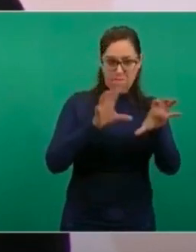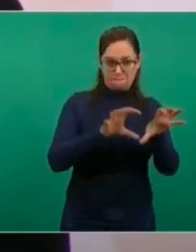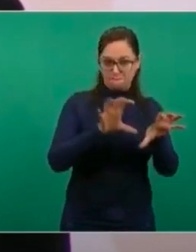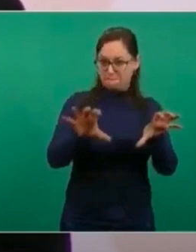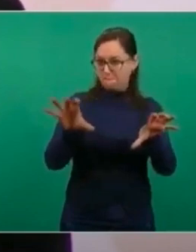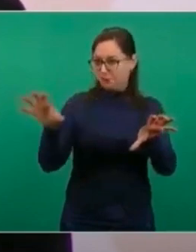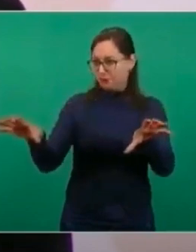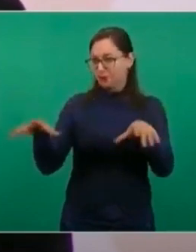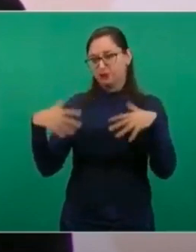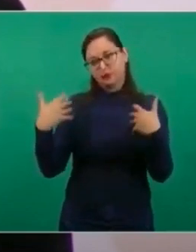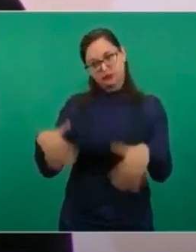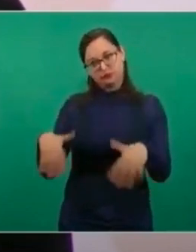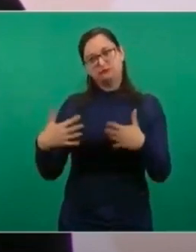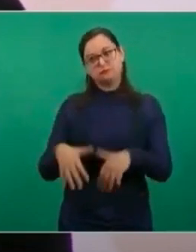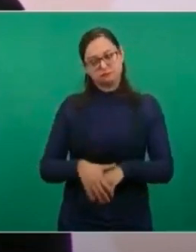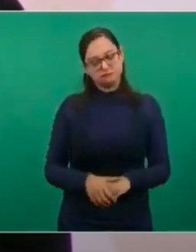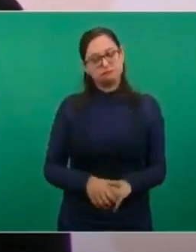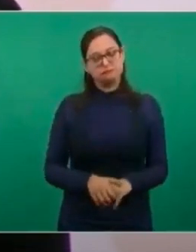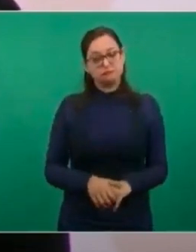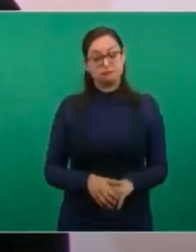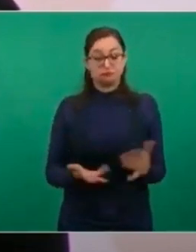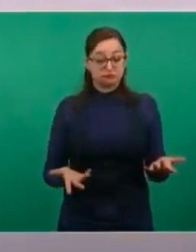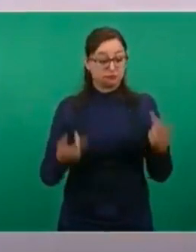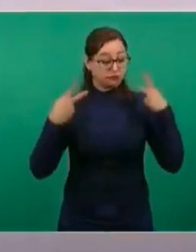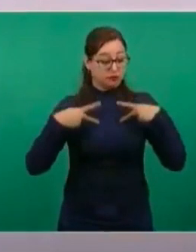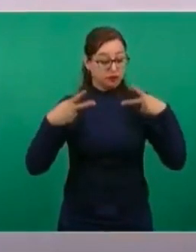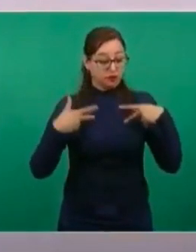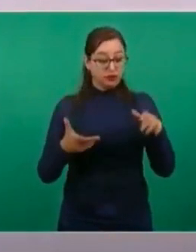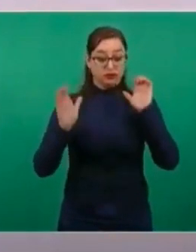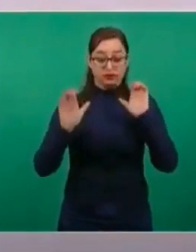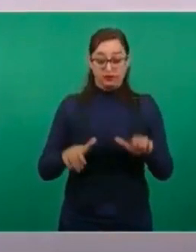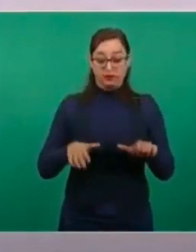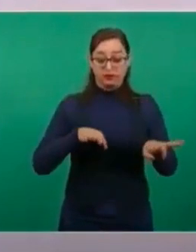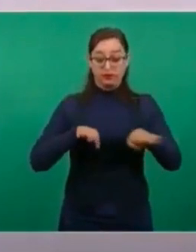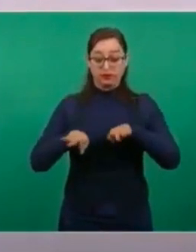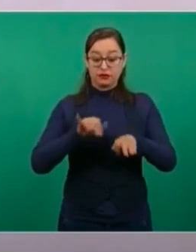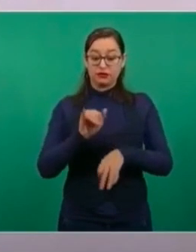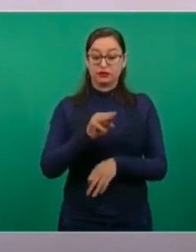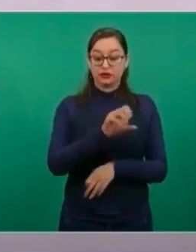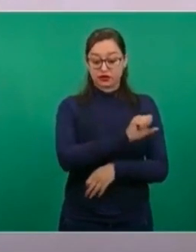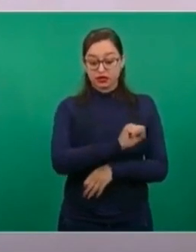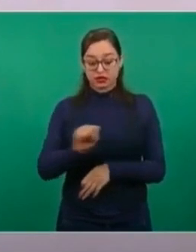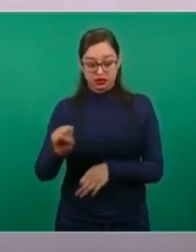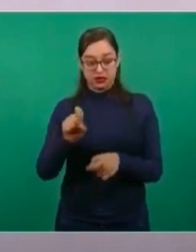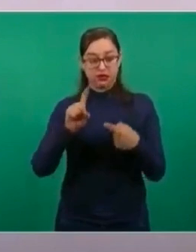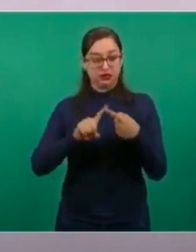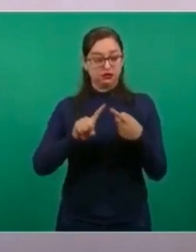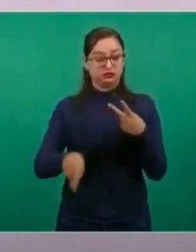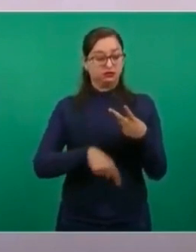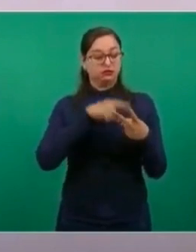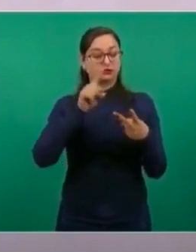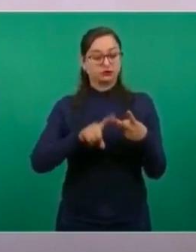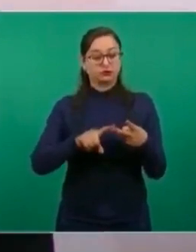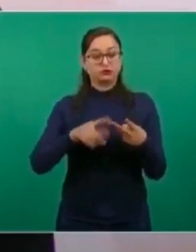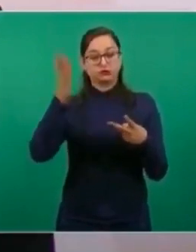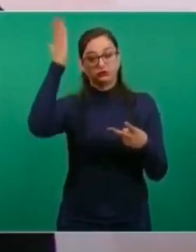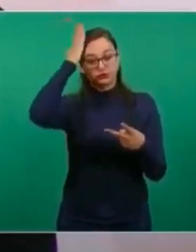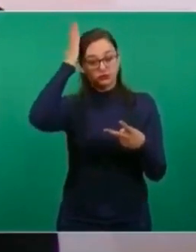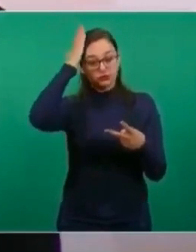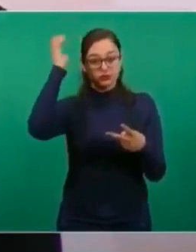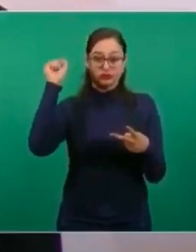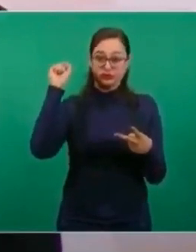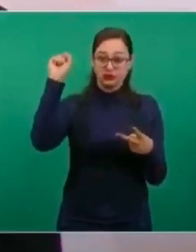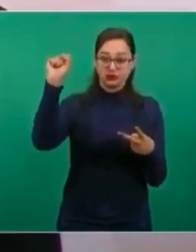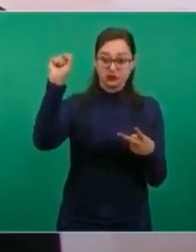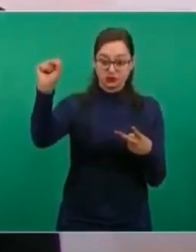los trabajadores del IMSS, agradecerle a los dirigentes sindicales,